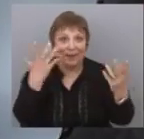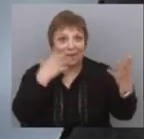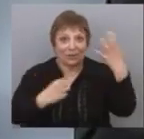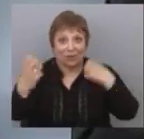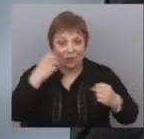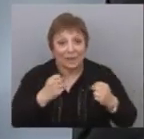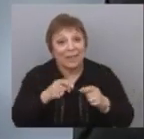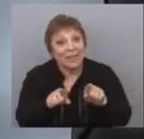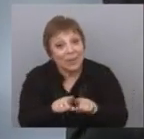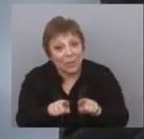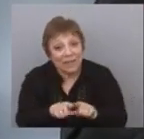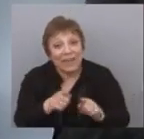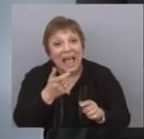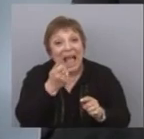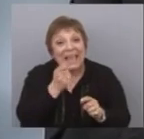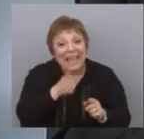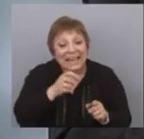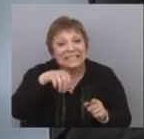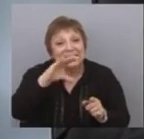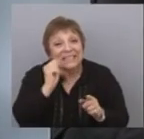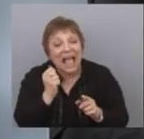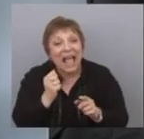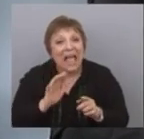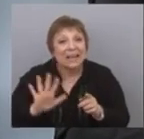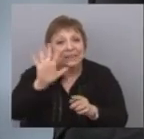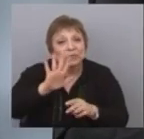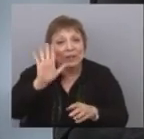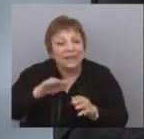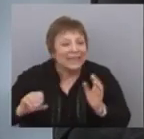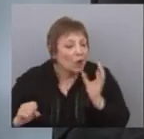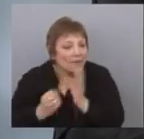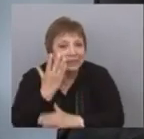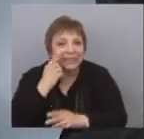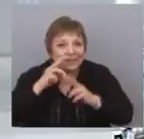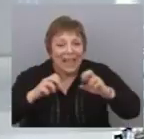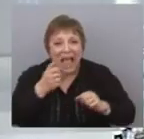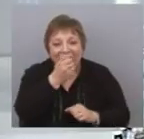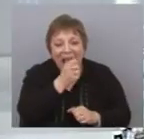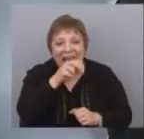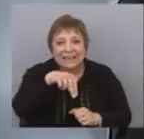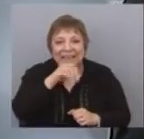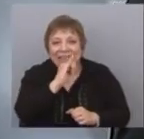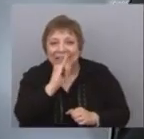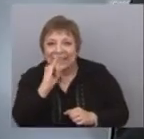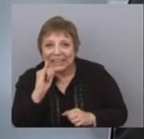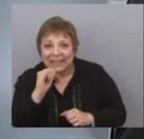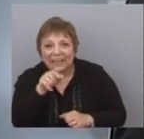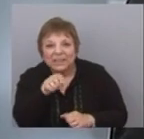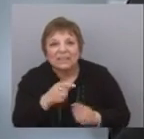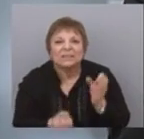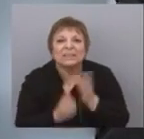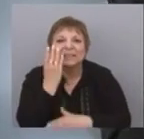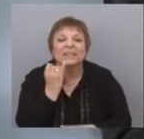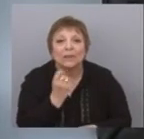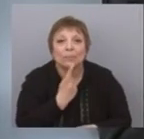Agencia Nacional de Investigación e Innovación, la ANI, fue una creación que